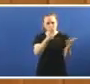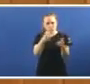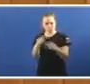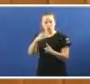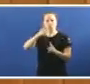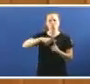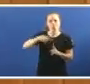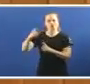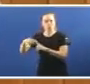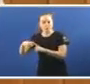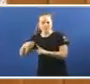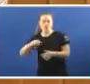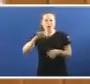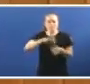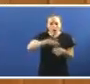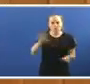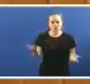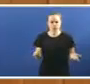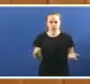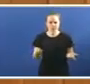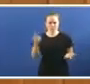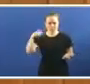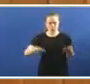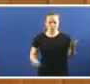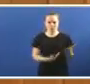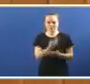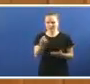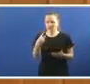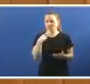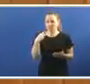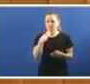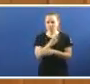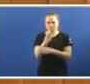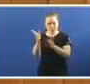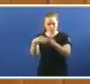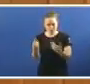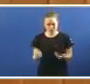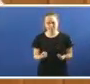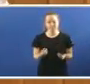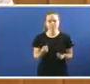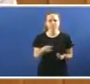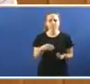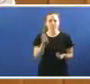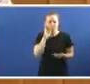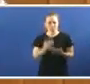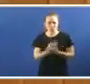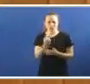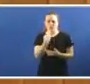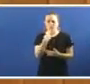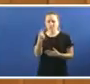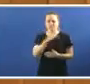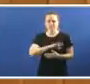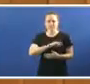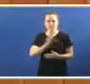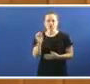Tomiño e Cambados E pola mañan outro debate Non está aquí agora o deputado do Partido Popular Que facía referencia Pero dicía o señor